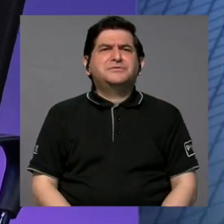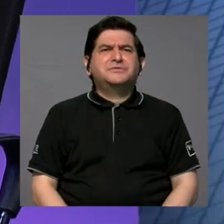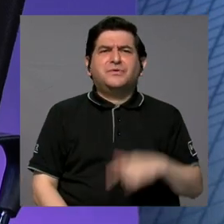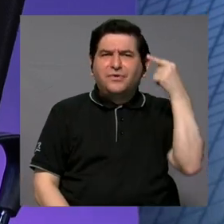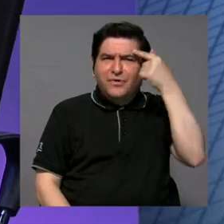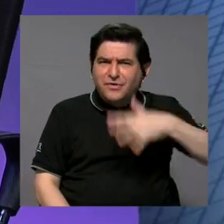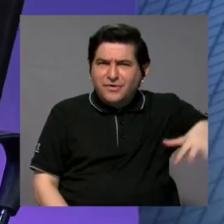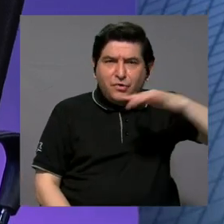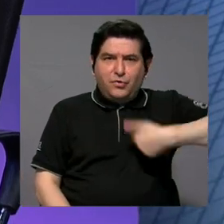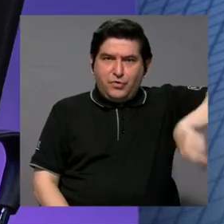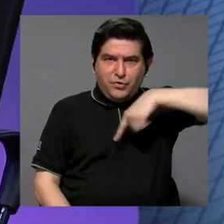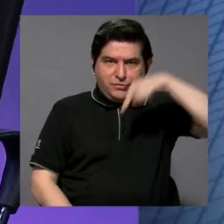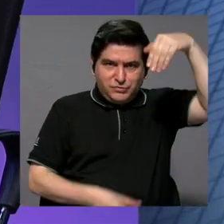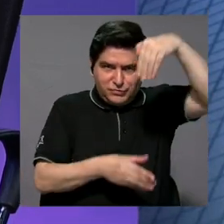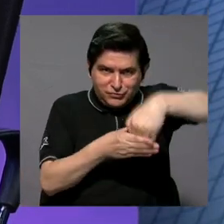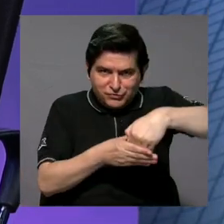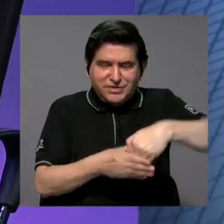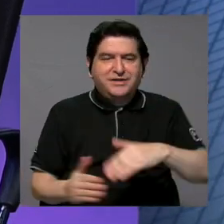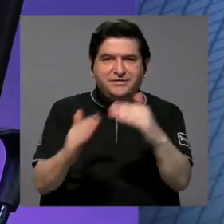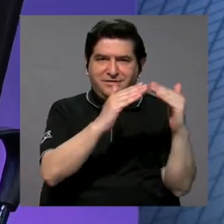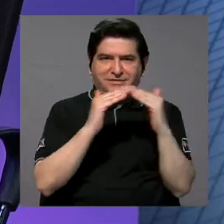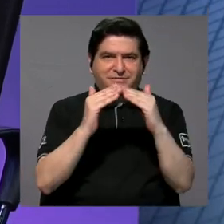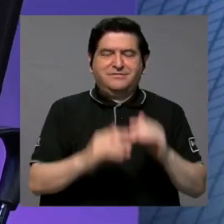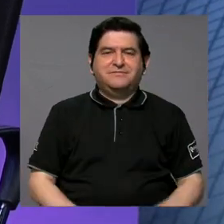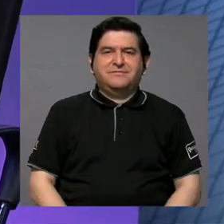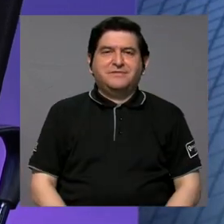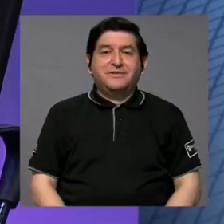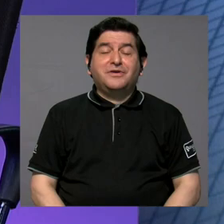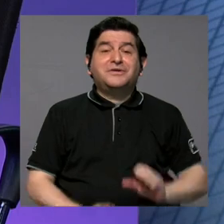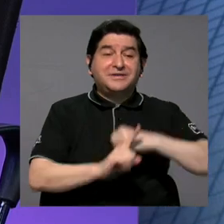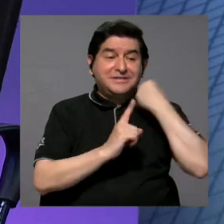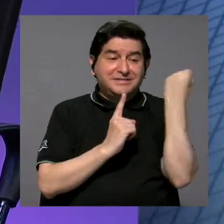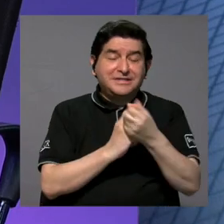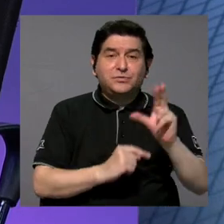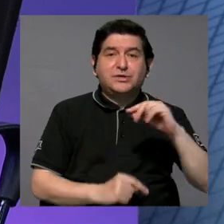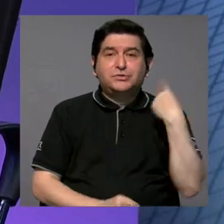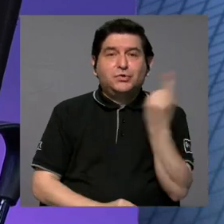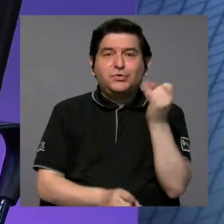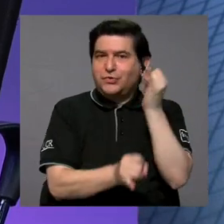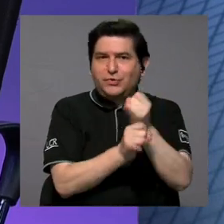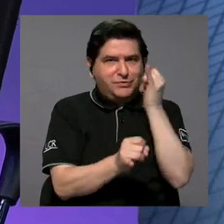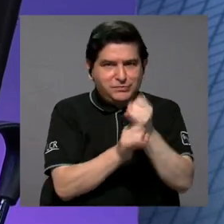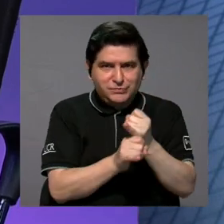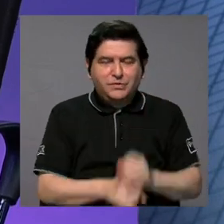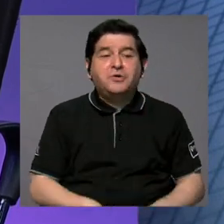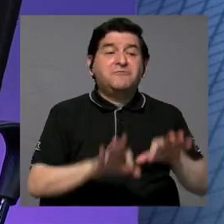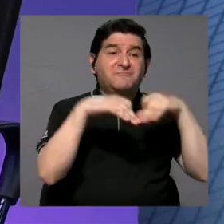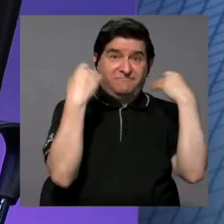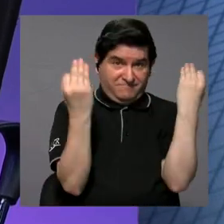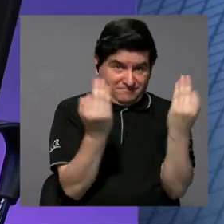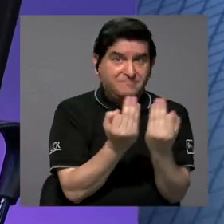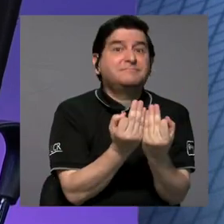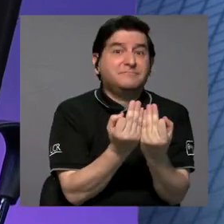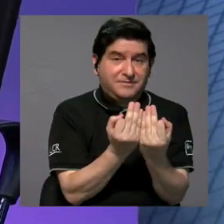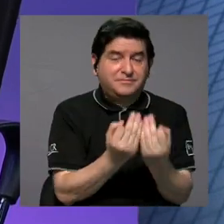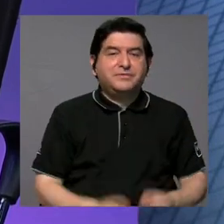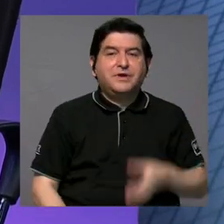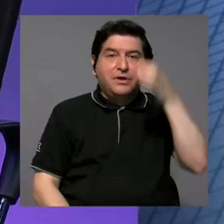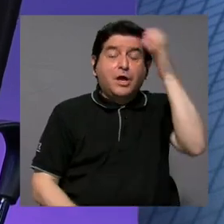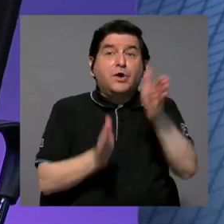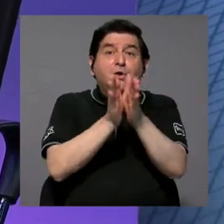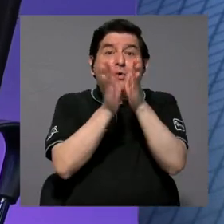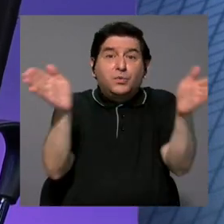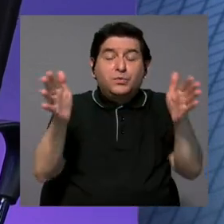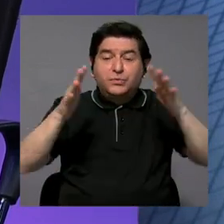estatal. Estando nosotros ahí de la mano en la comunidad es una cuestión que no es solo institucional, también va en las familias, va en la cultura en